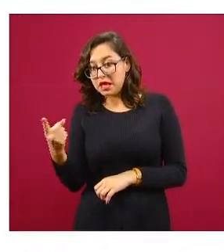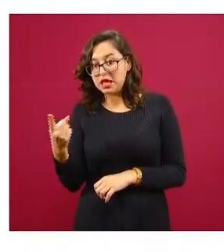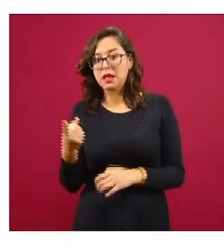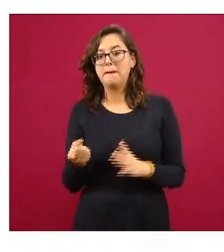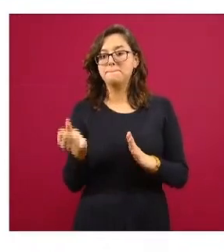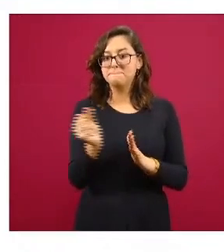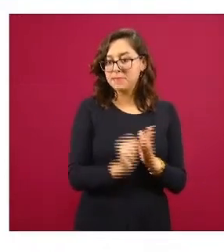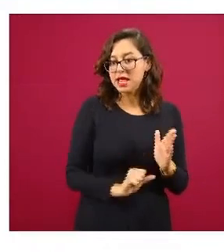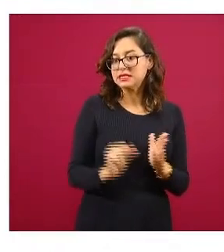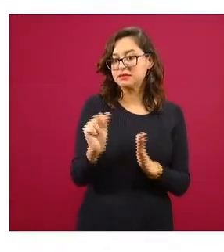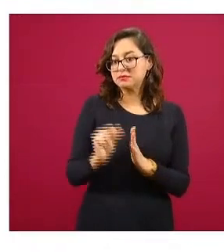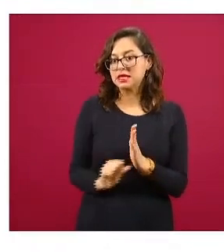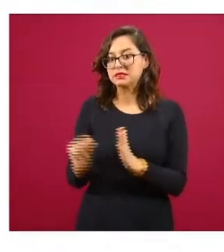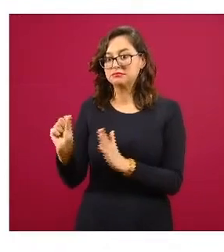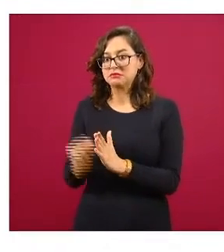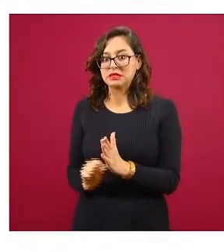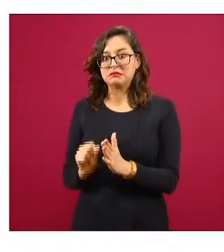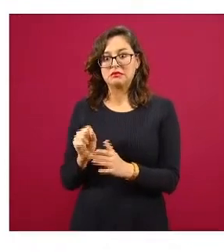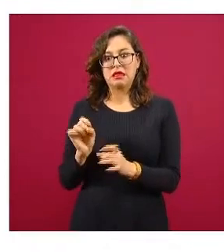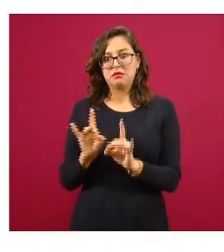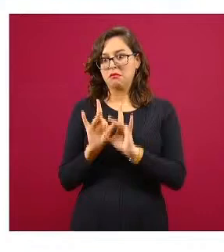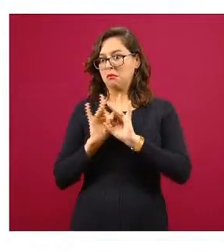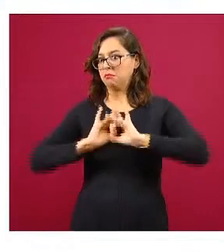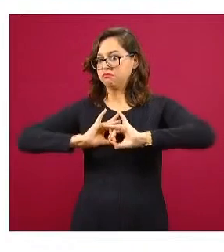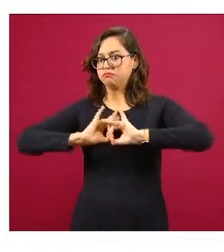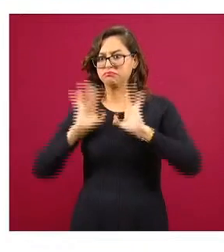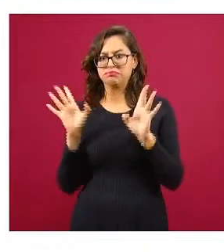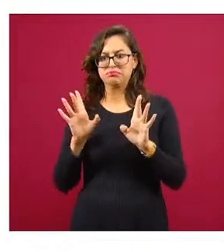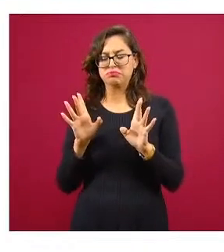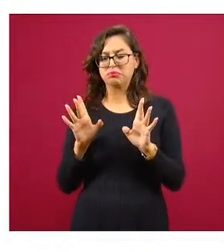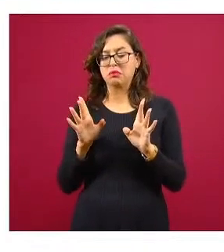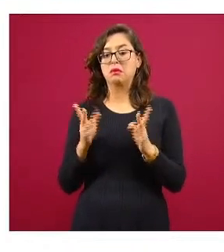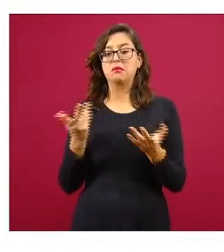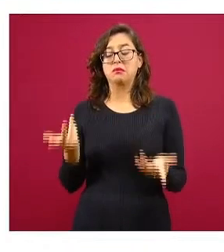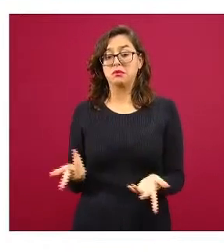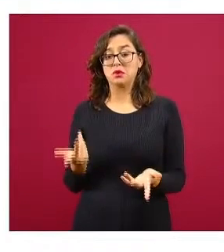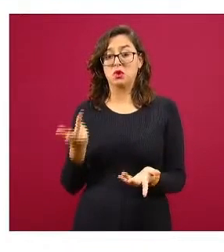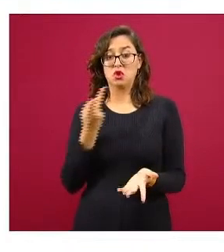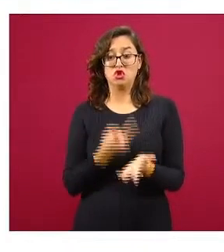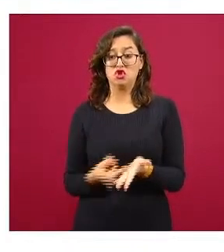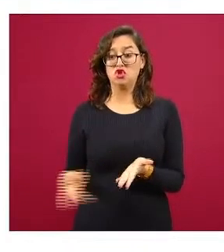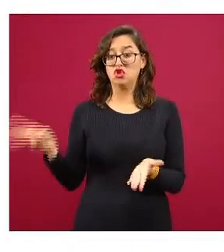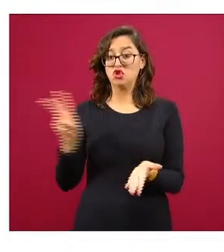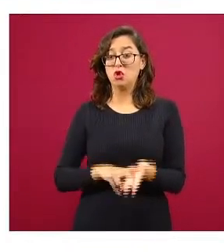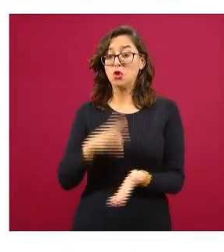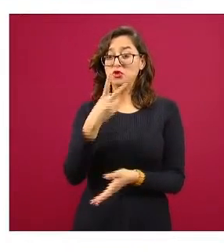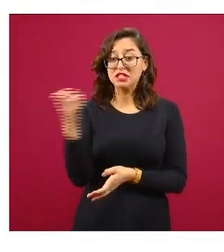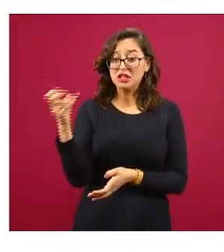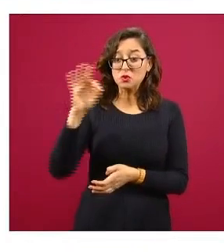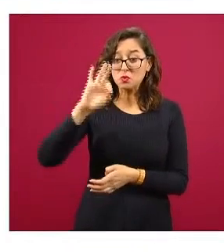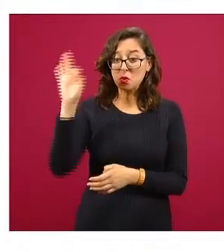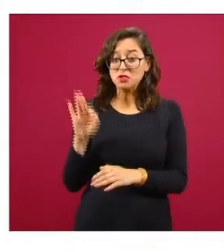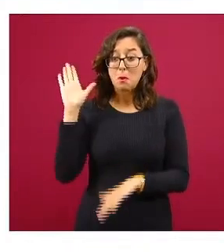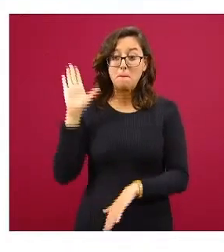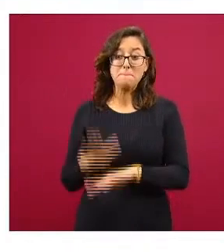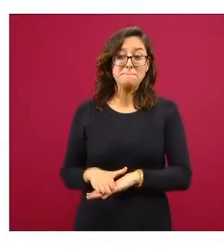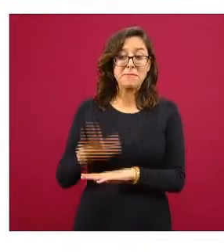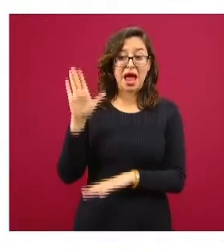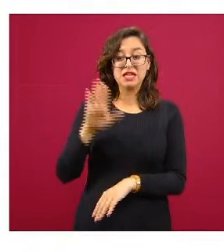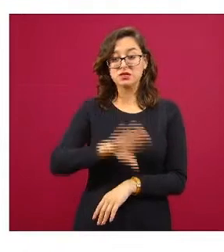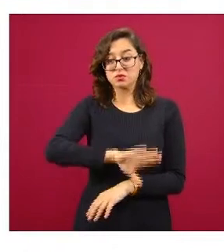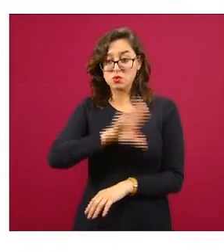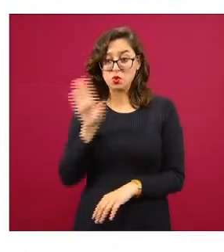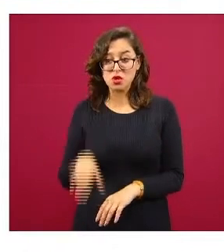mensualmente acá tenemos un exceso de mortalidad superior a 200% pero